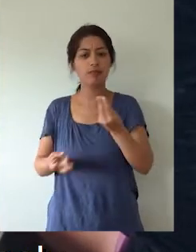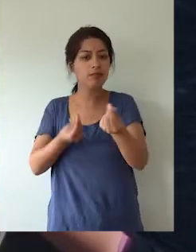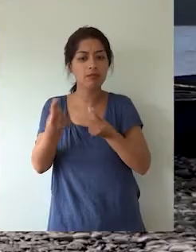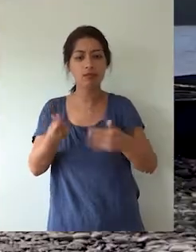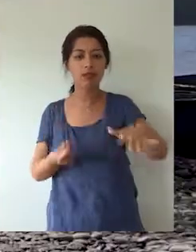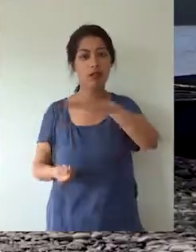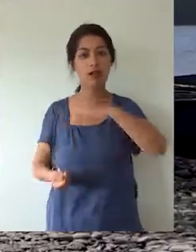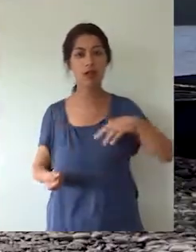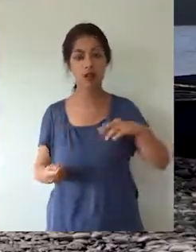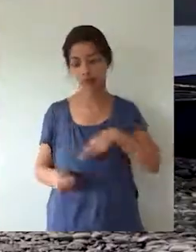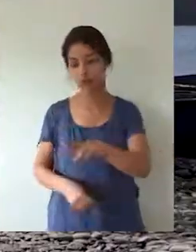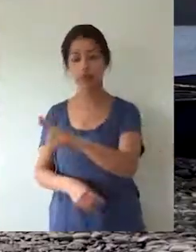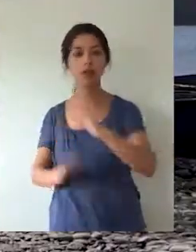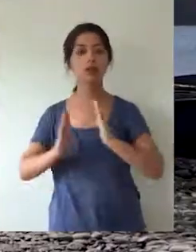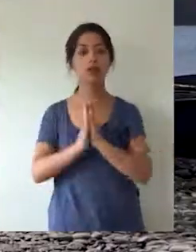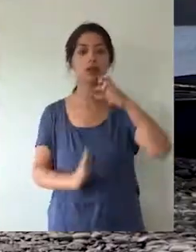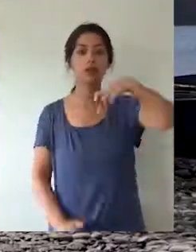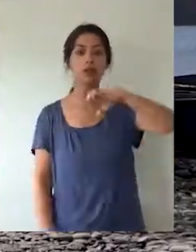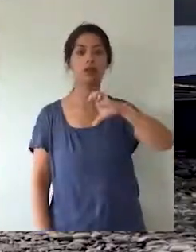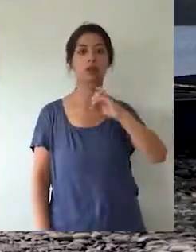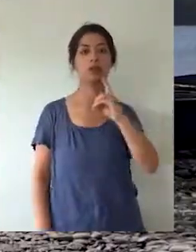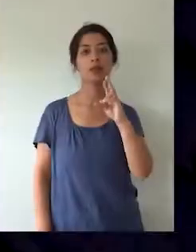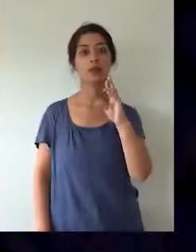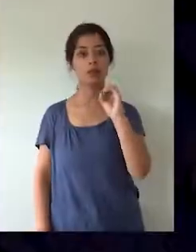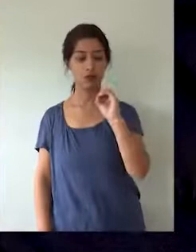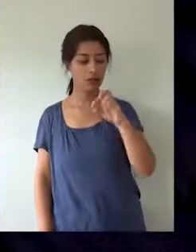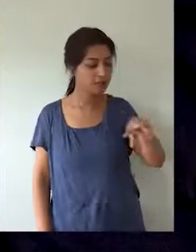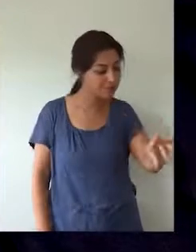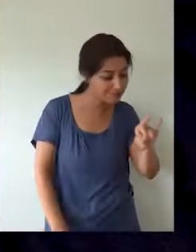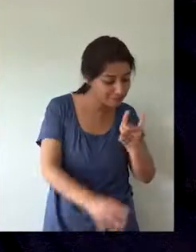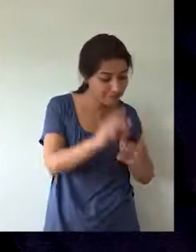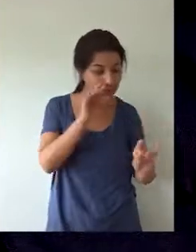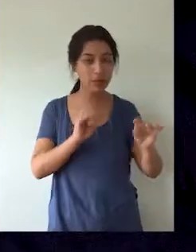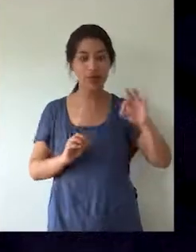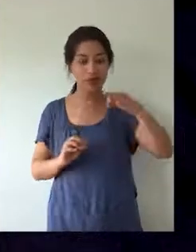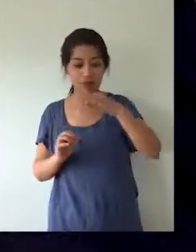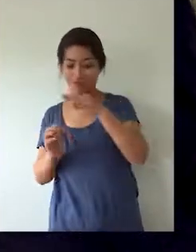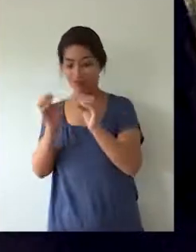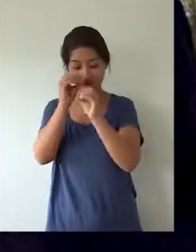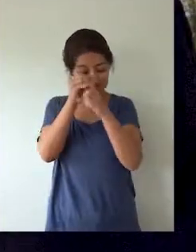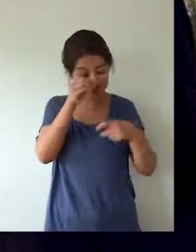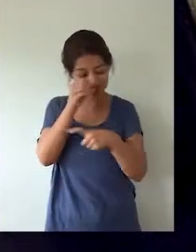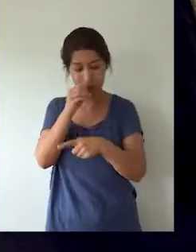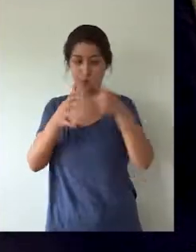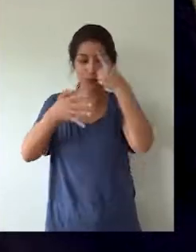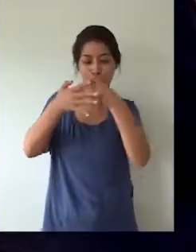San Pedro. Hemos encontrado efemerópteros, tricópteros, simúlidos,